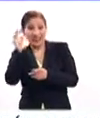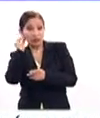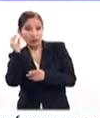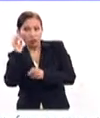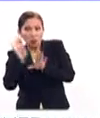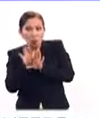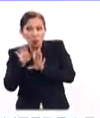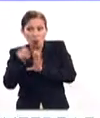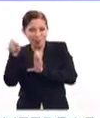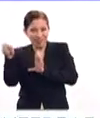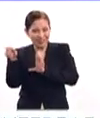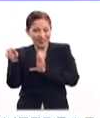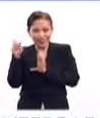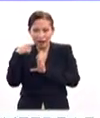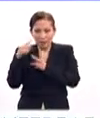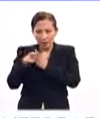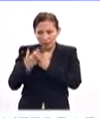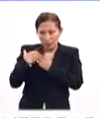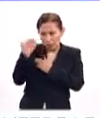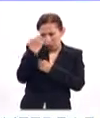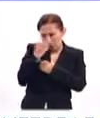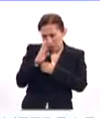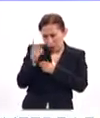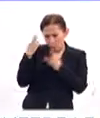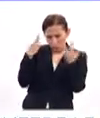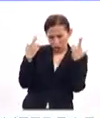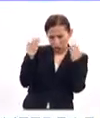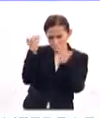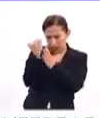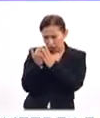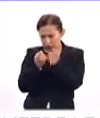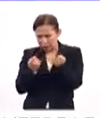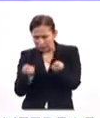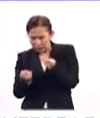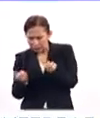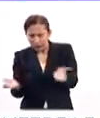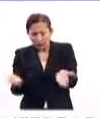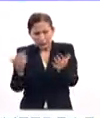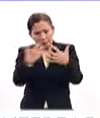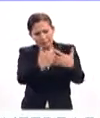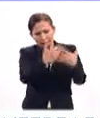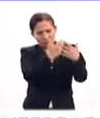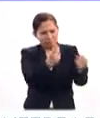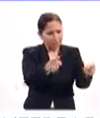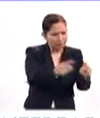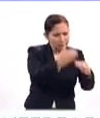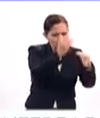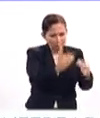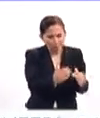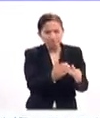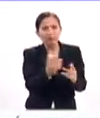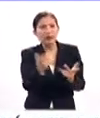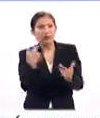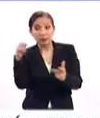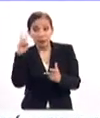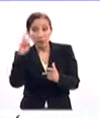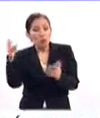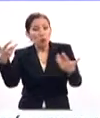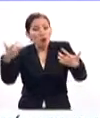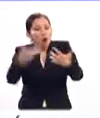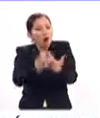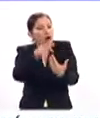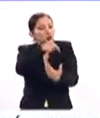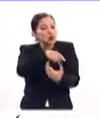sonido, cómo empezamos a medir mejor el ruido, empezamos a fomentar mejor las industrias de la música en este país, entonces que se vea